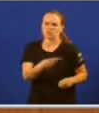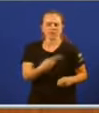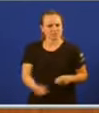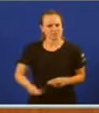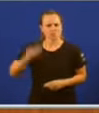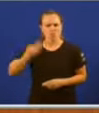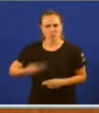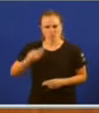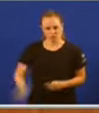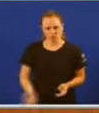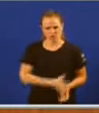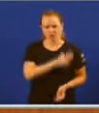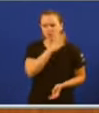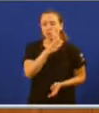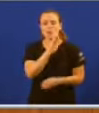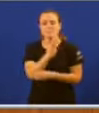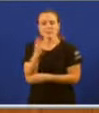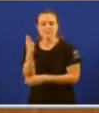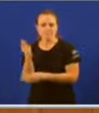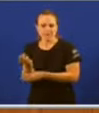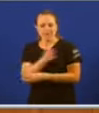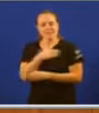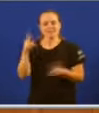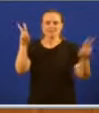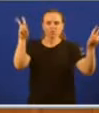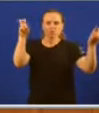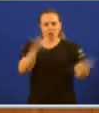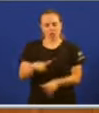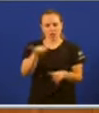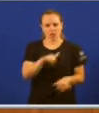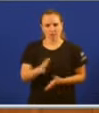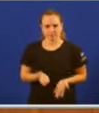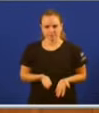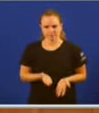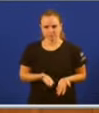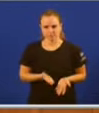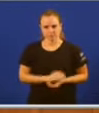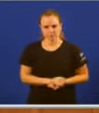poñeros titulares que lle interesa o Partido Popular. Enorme, señor Feijón.